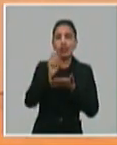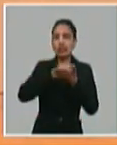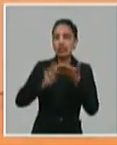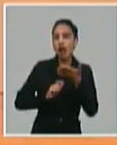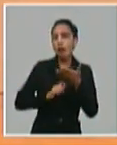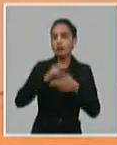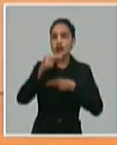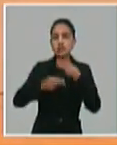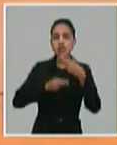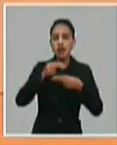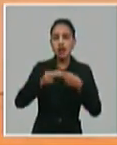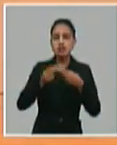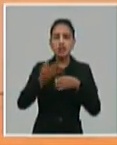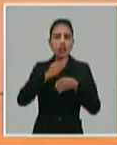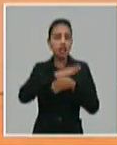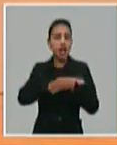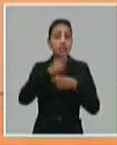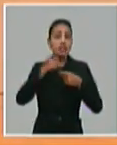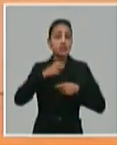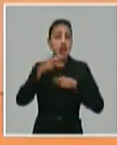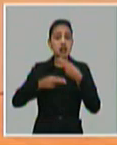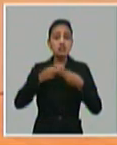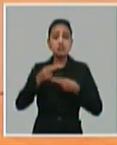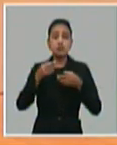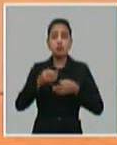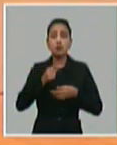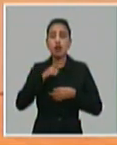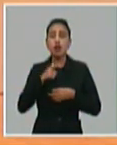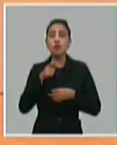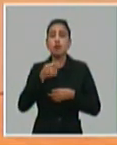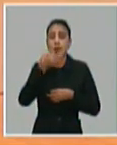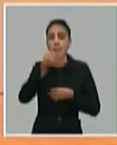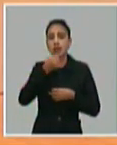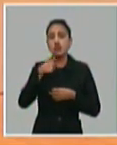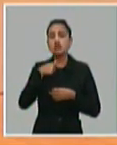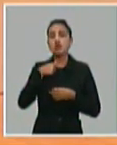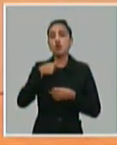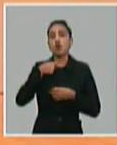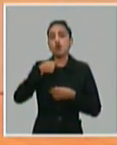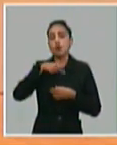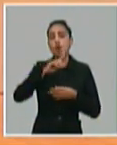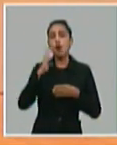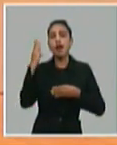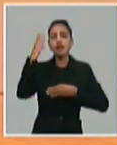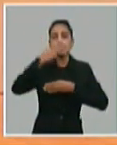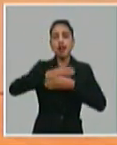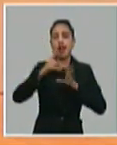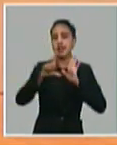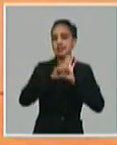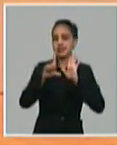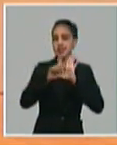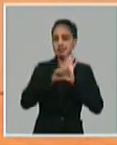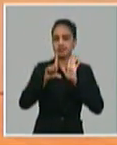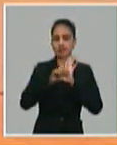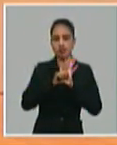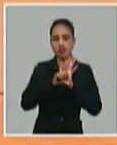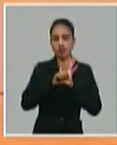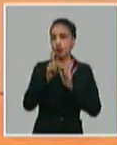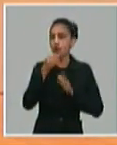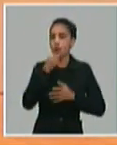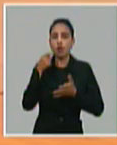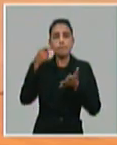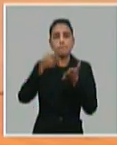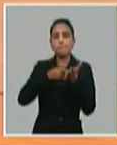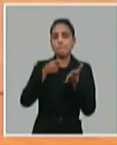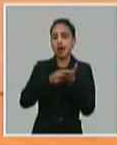burocráticos que antes tenía que hacer, de decir, voy a cerrar la licencia para no poder pagar